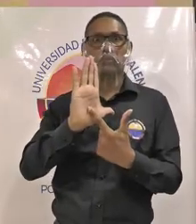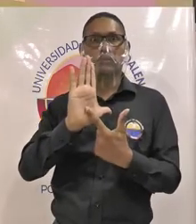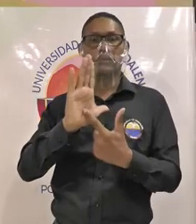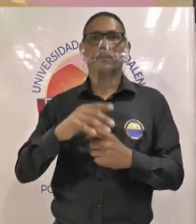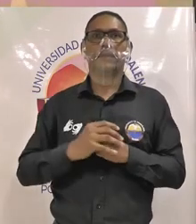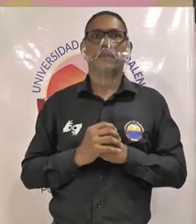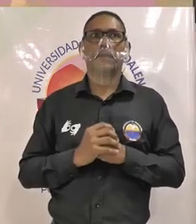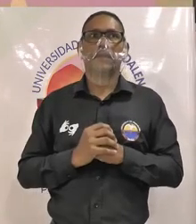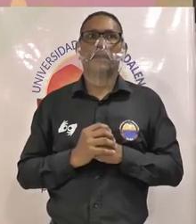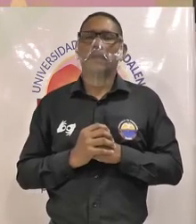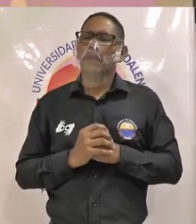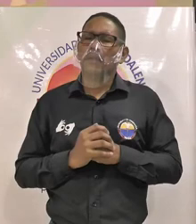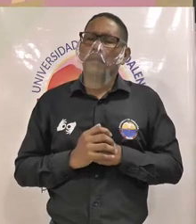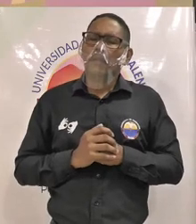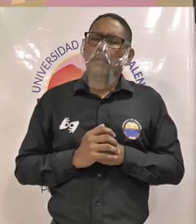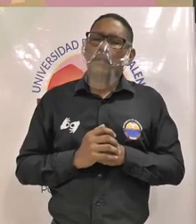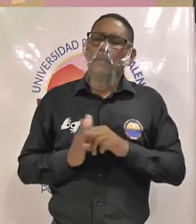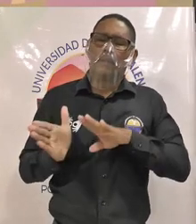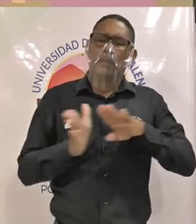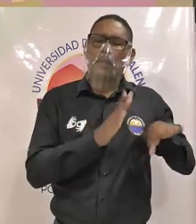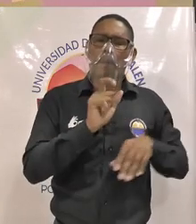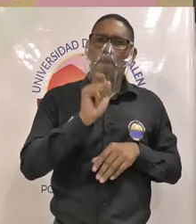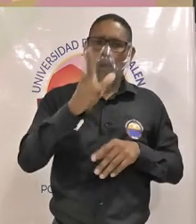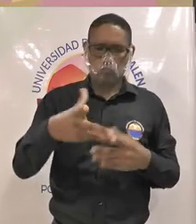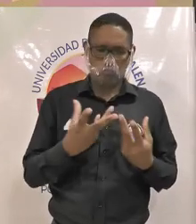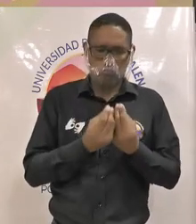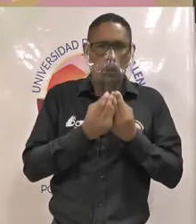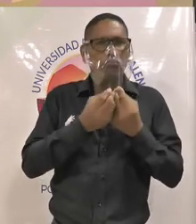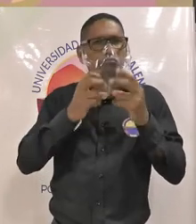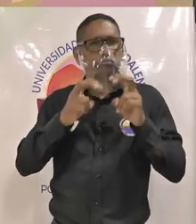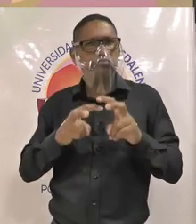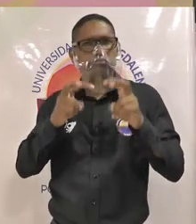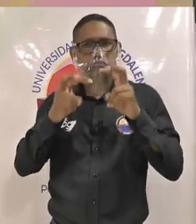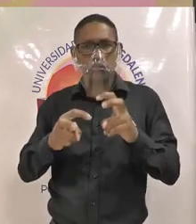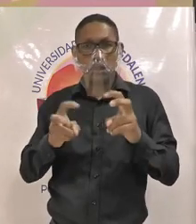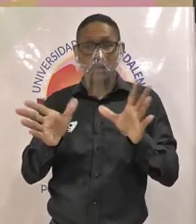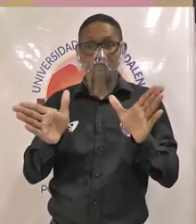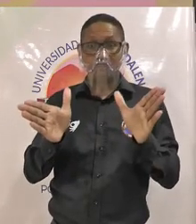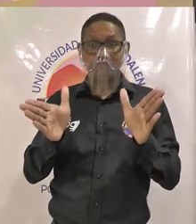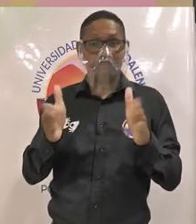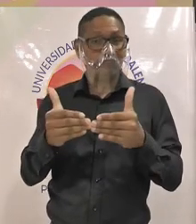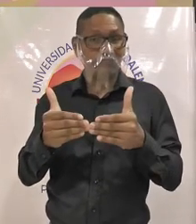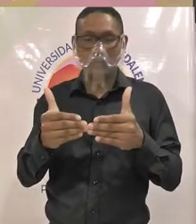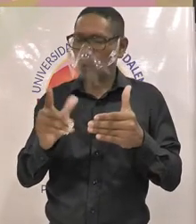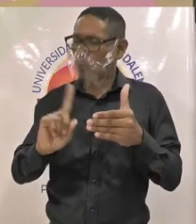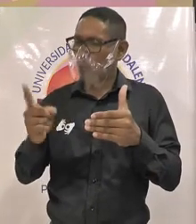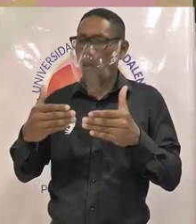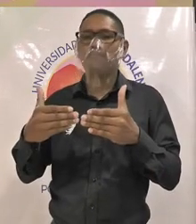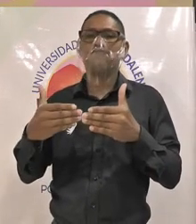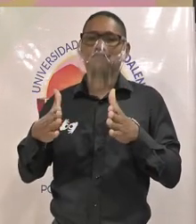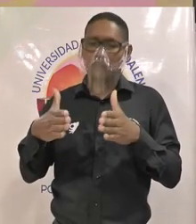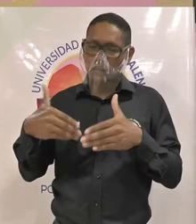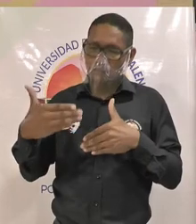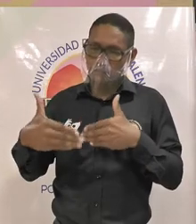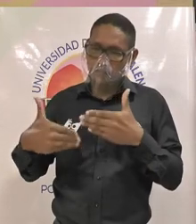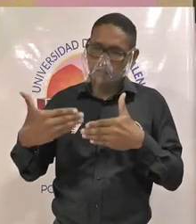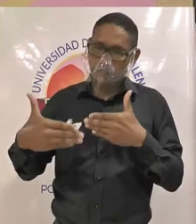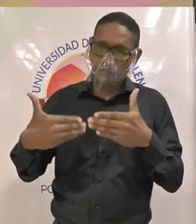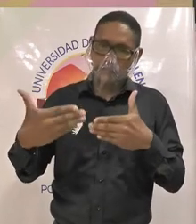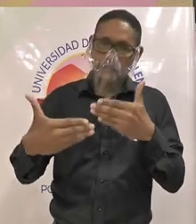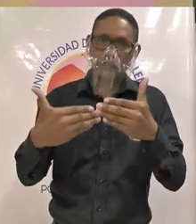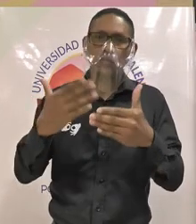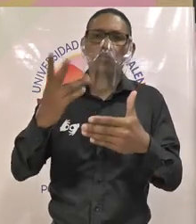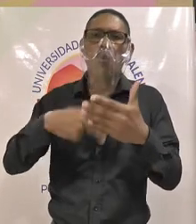¿cómo garantizar que los semilleros de investigación no se cierren en el proceso para garantizarlo como